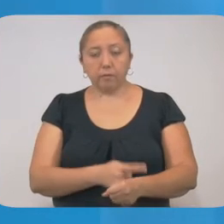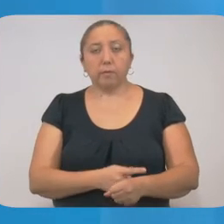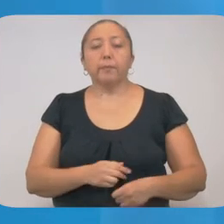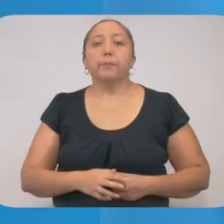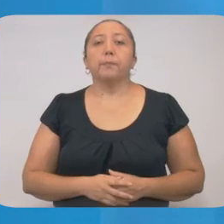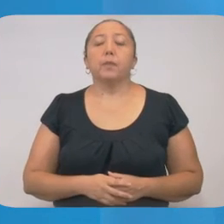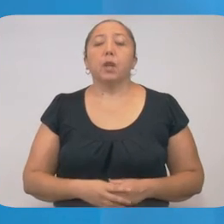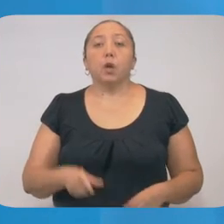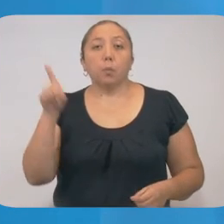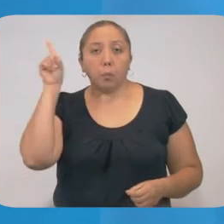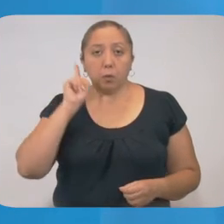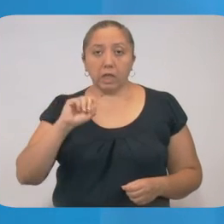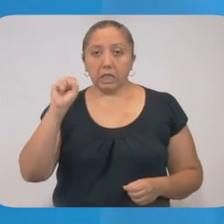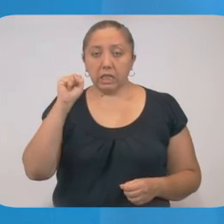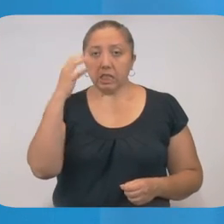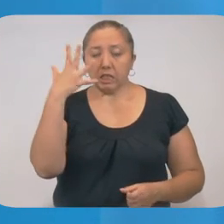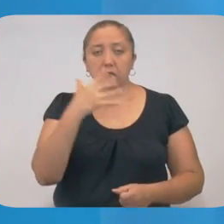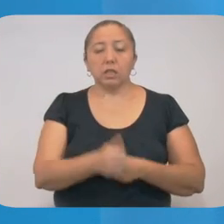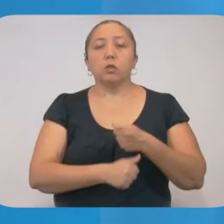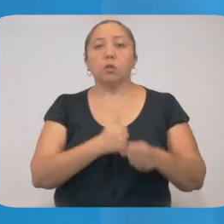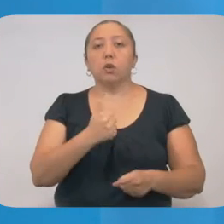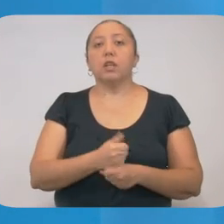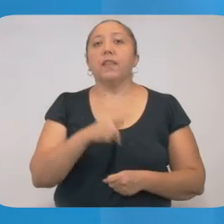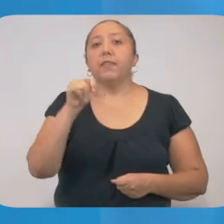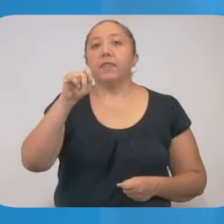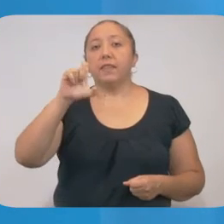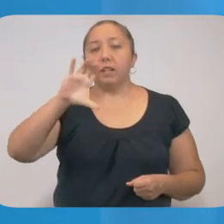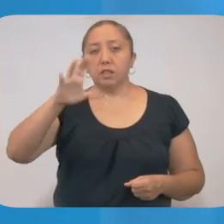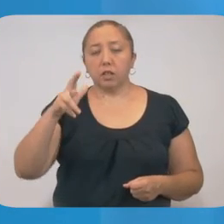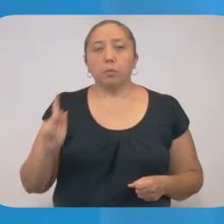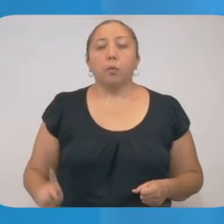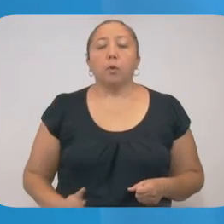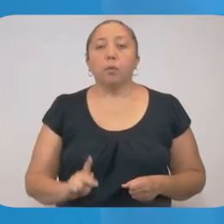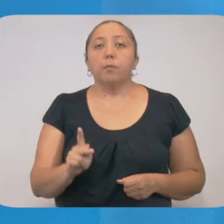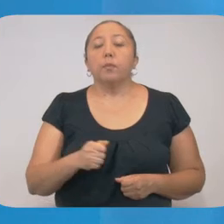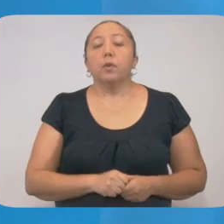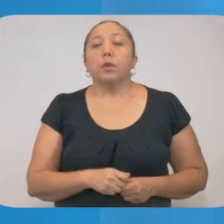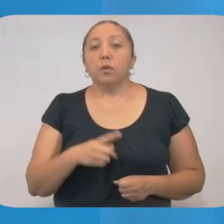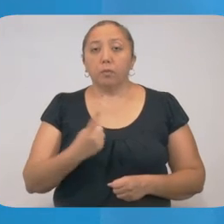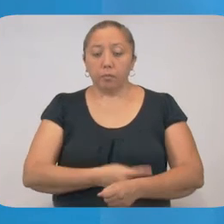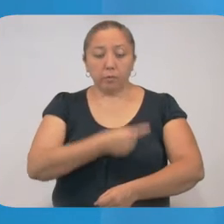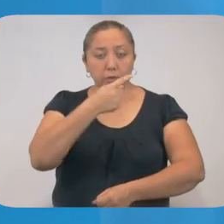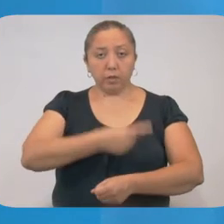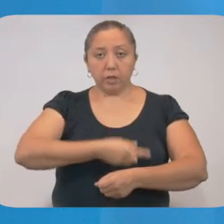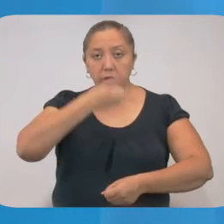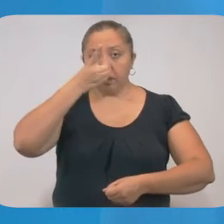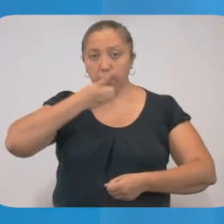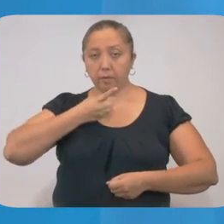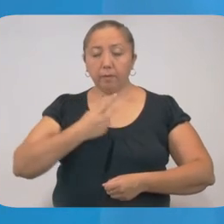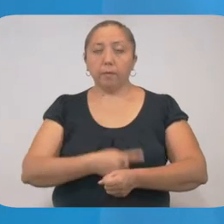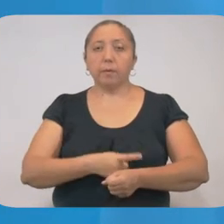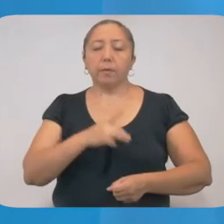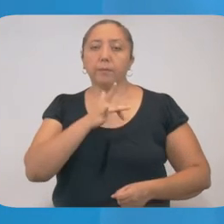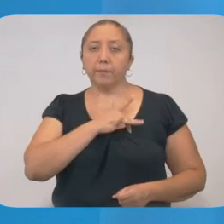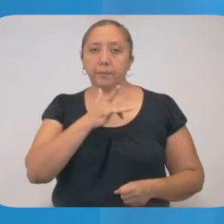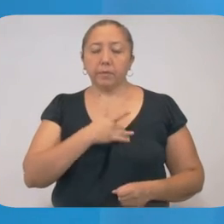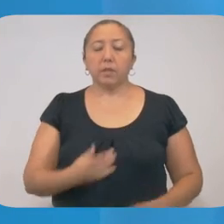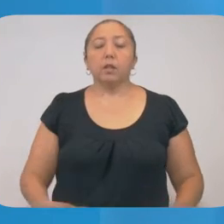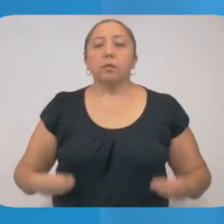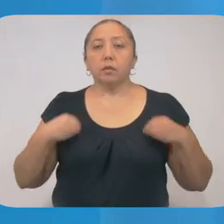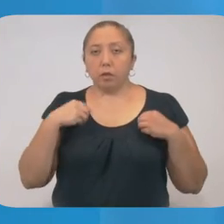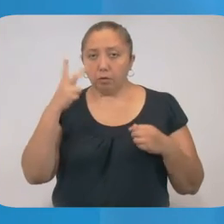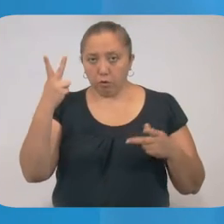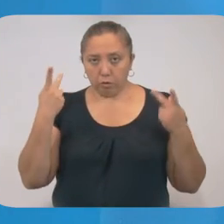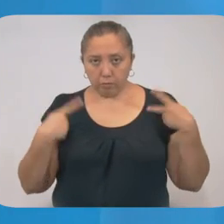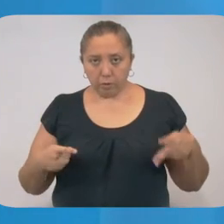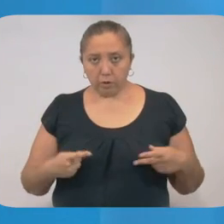Mujer de 65 años de Telchac Pueblo, con hipertensión, diabetes y enfermedad cardíaca. Vivía con dos